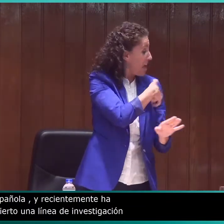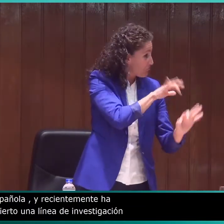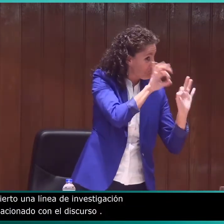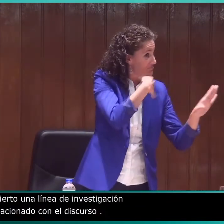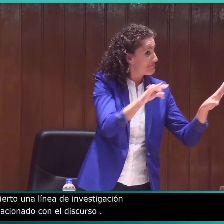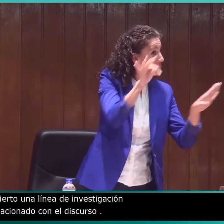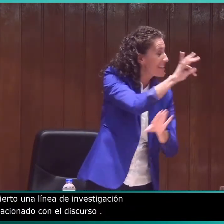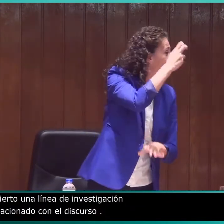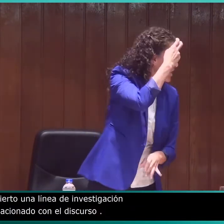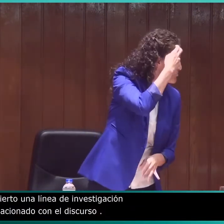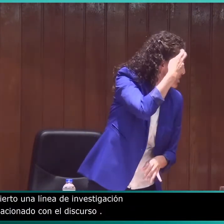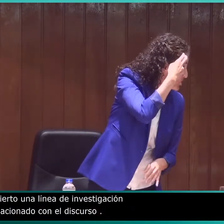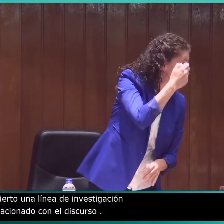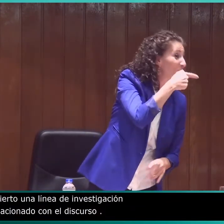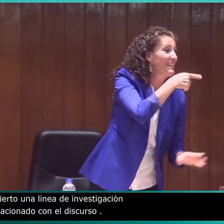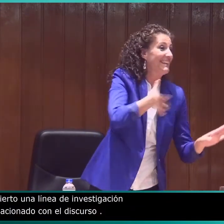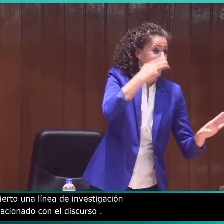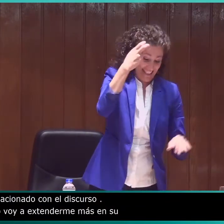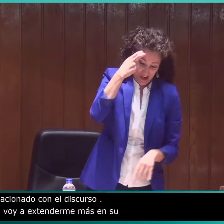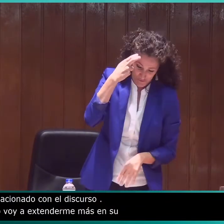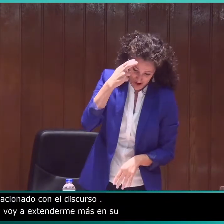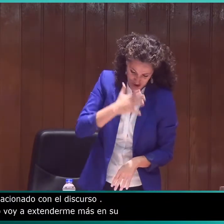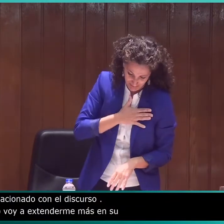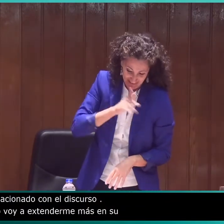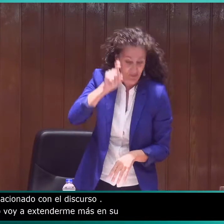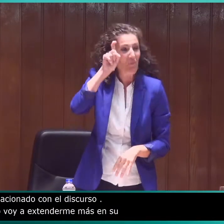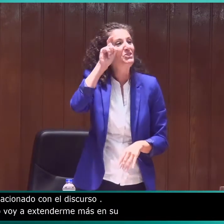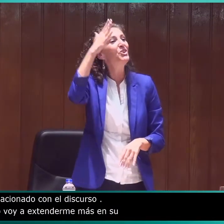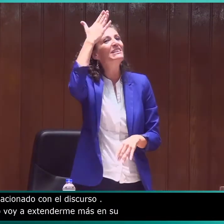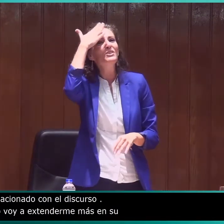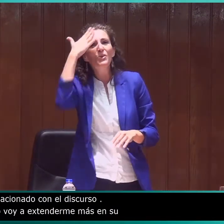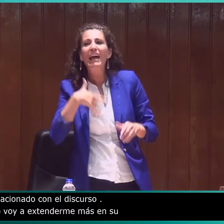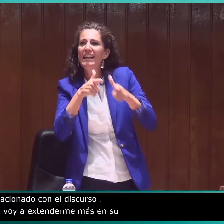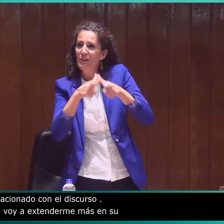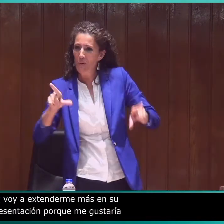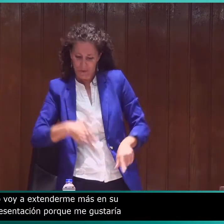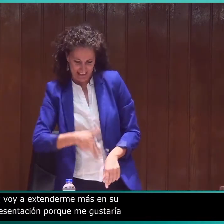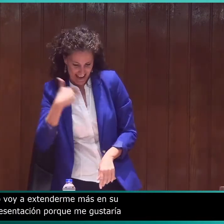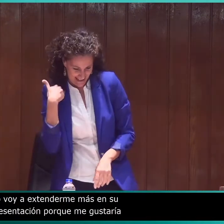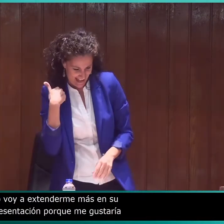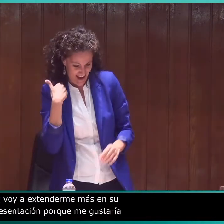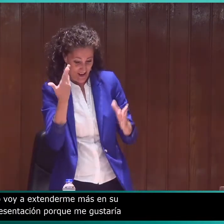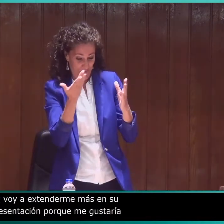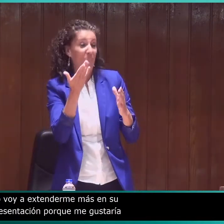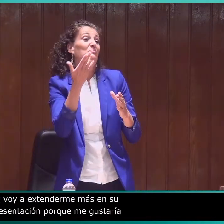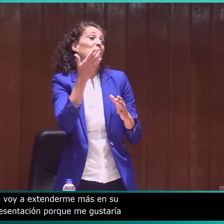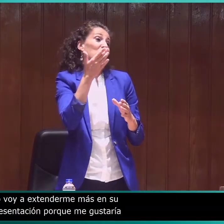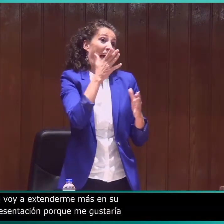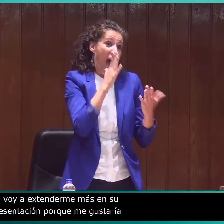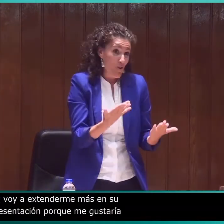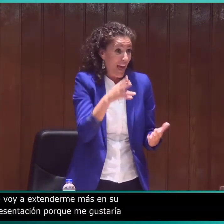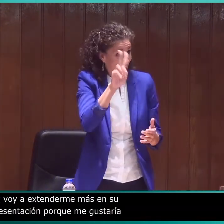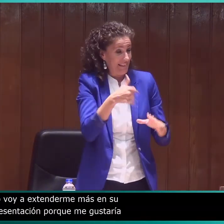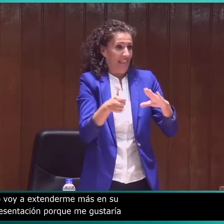la que nos contara. Después daremos paso a Carlos Morillón. Es profesor titular de Lingüística General